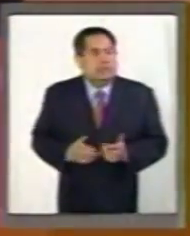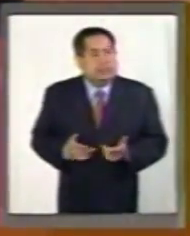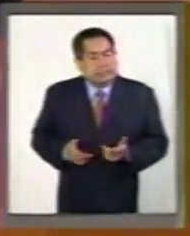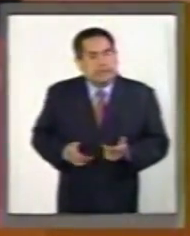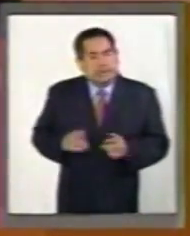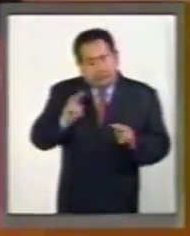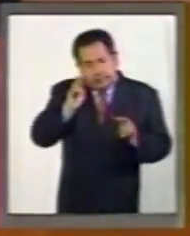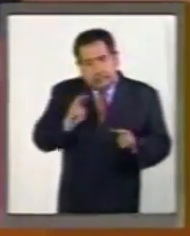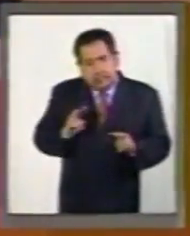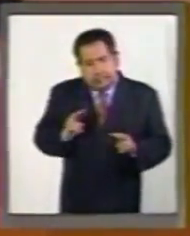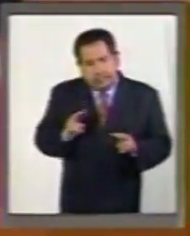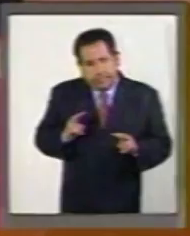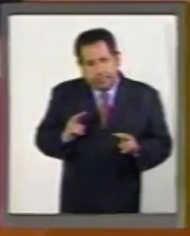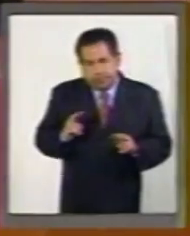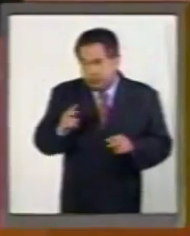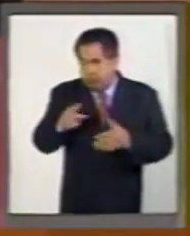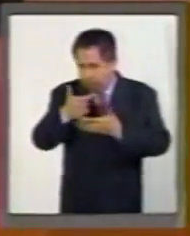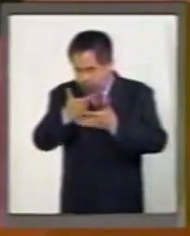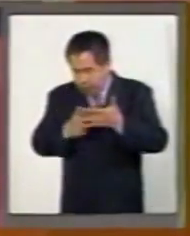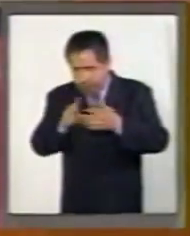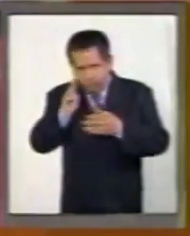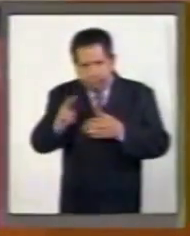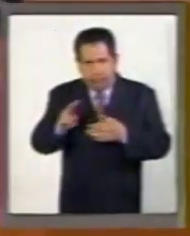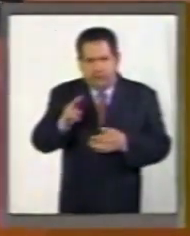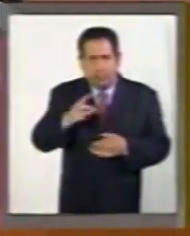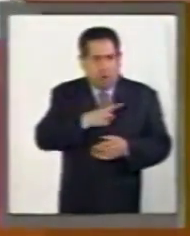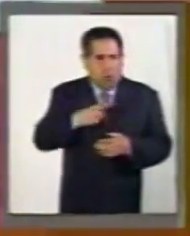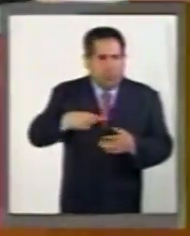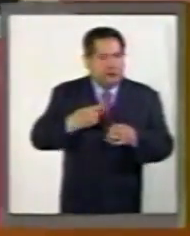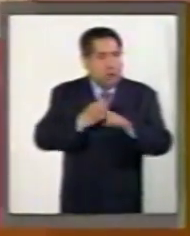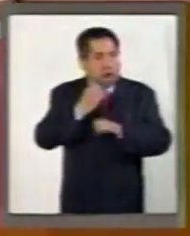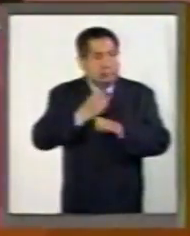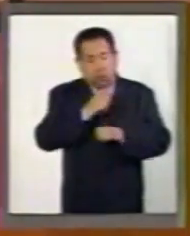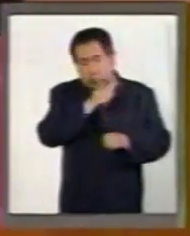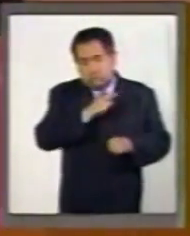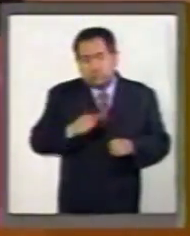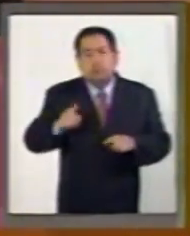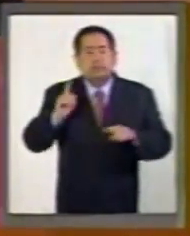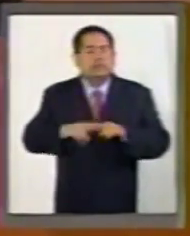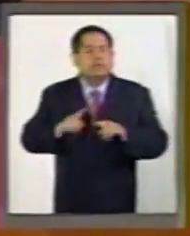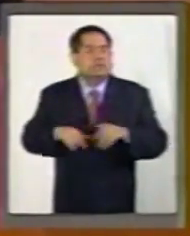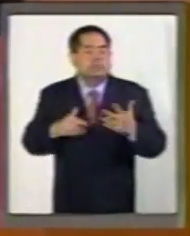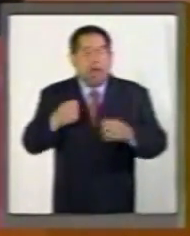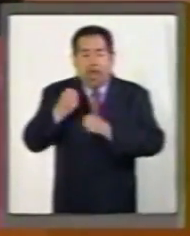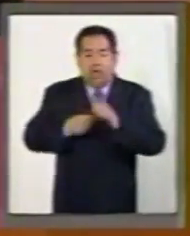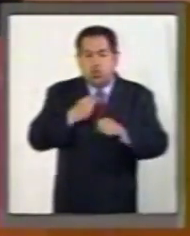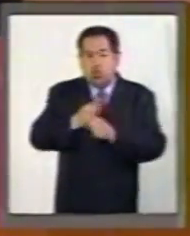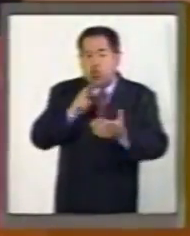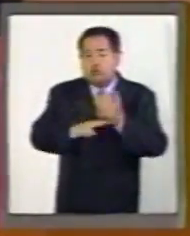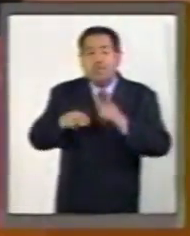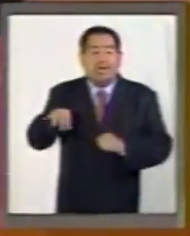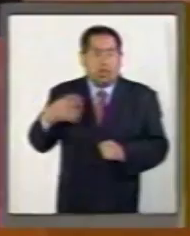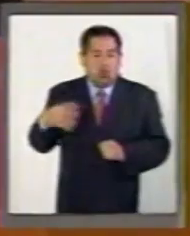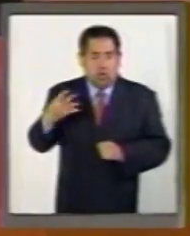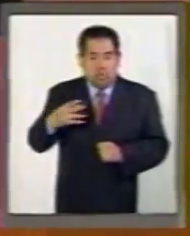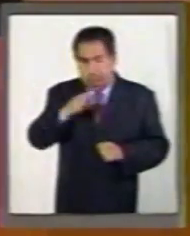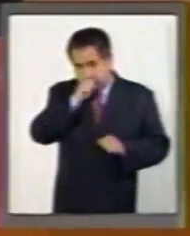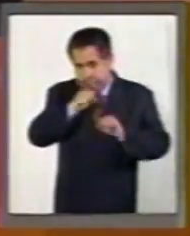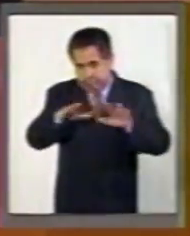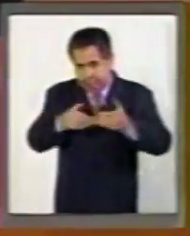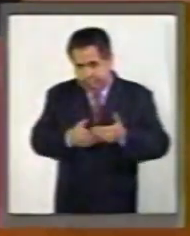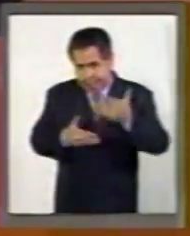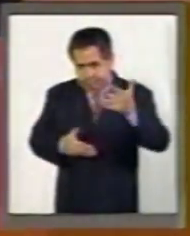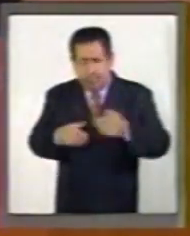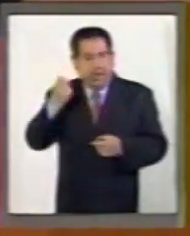de deudas estatales corresponden al año 2014 para